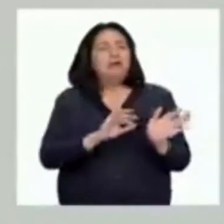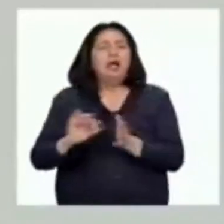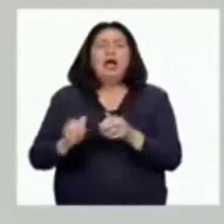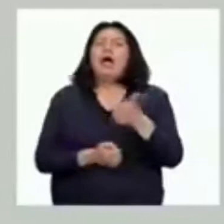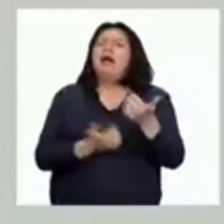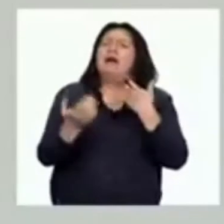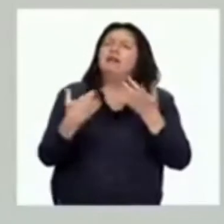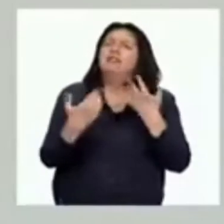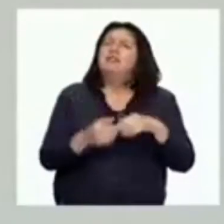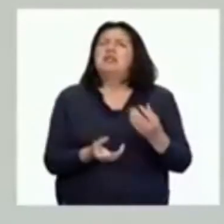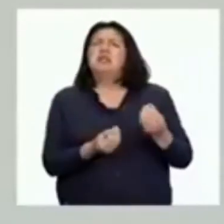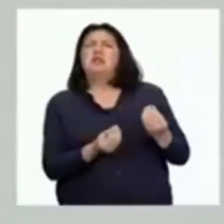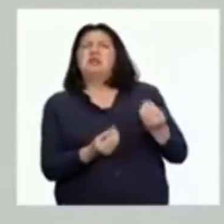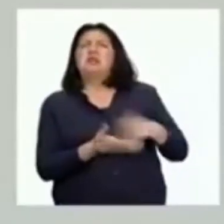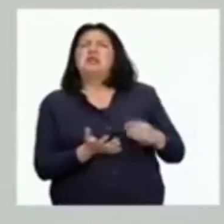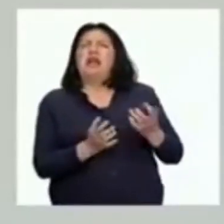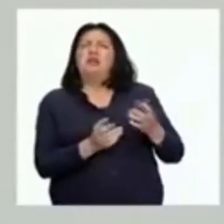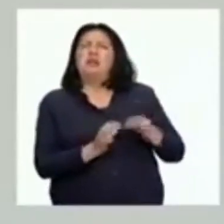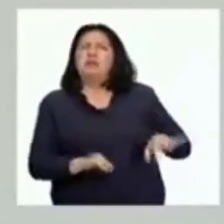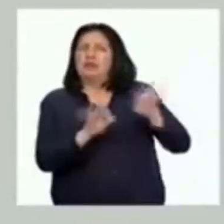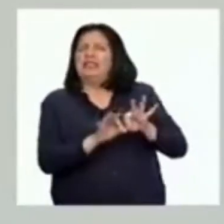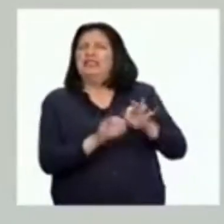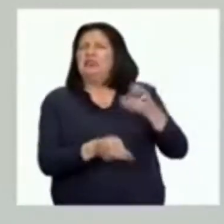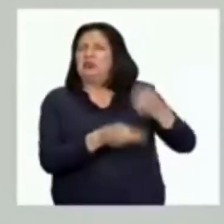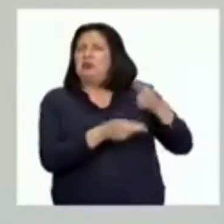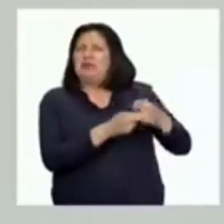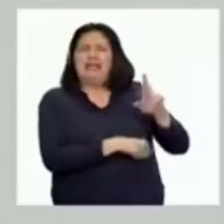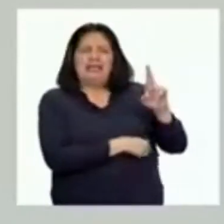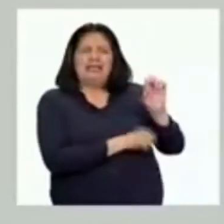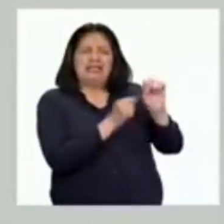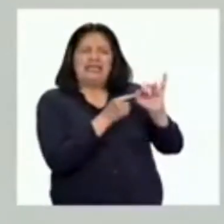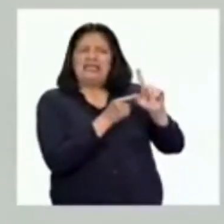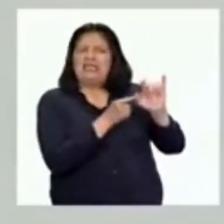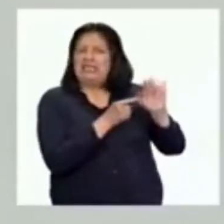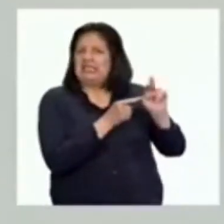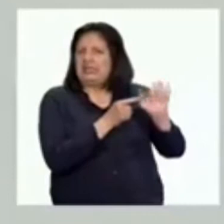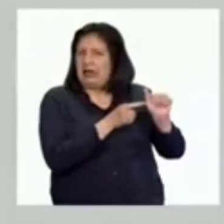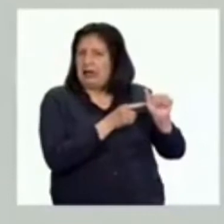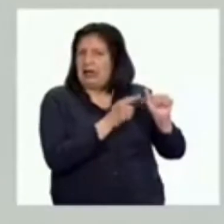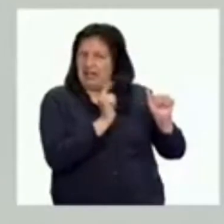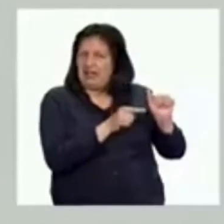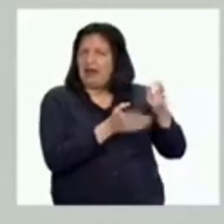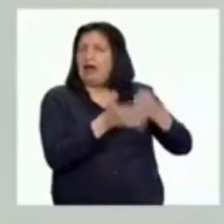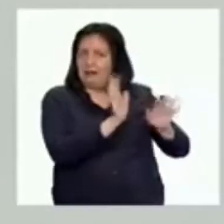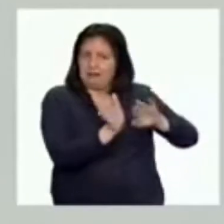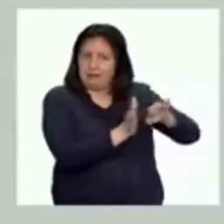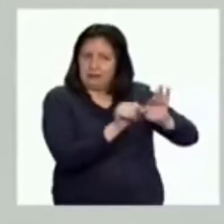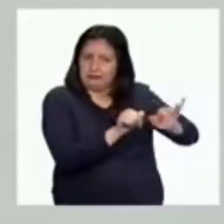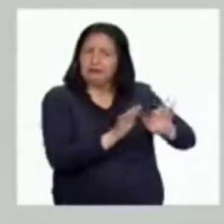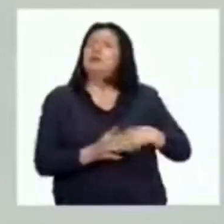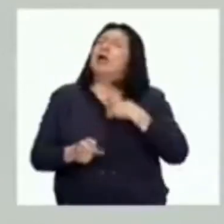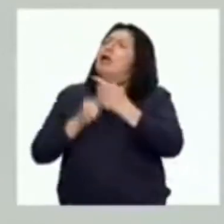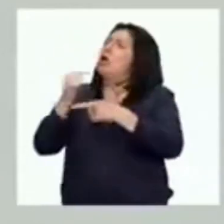vamos a conversar sobre una capacidad muy importante, la resiliencia. Para esto les voy a contar la historia de una amiga que conocí en la